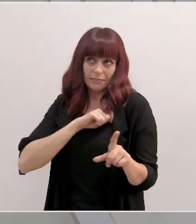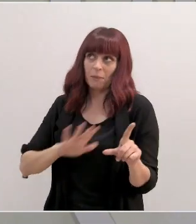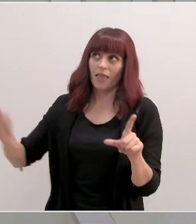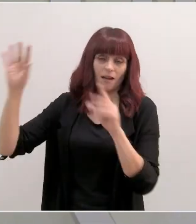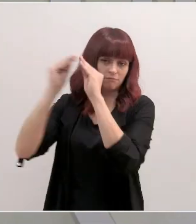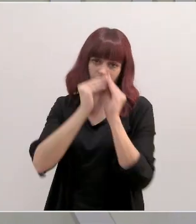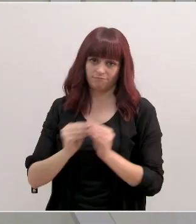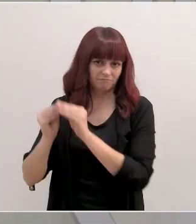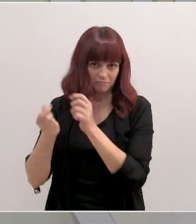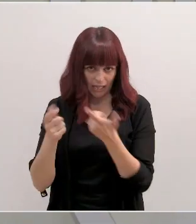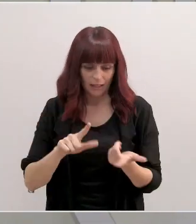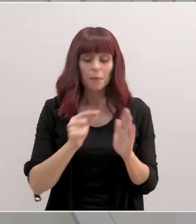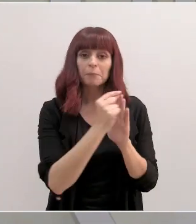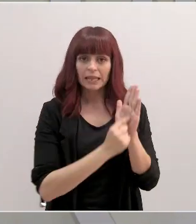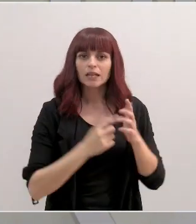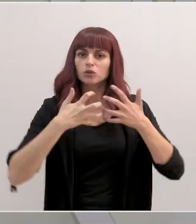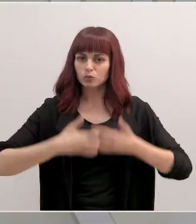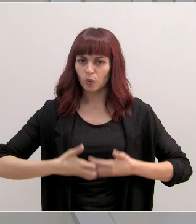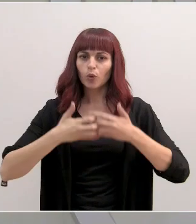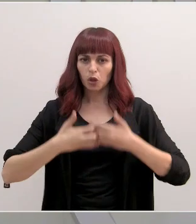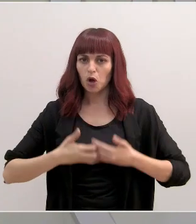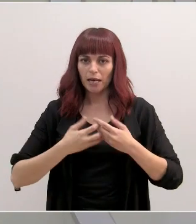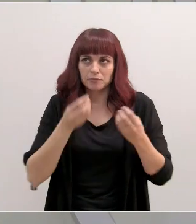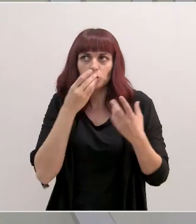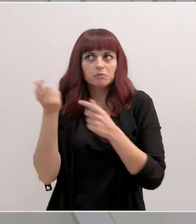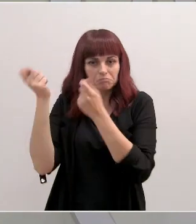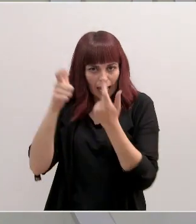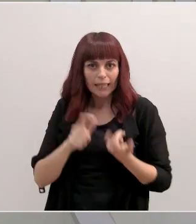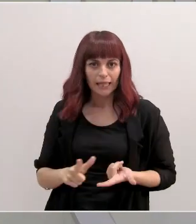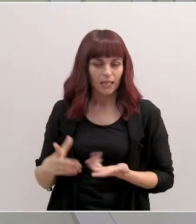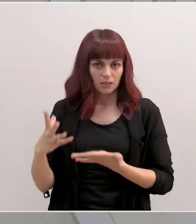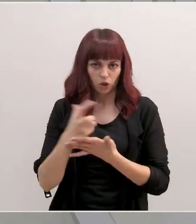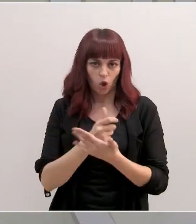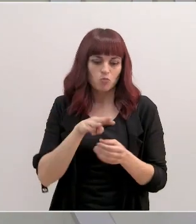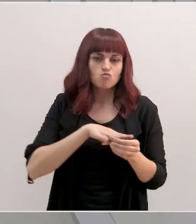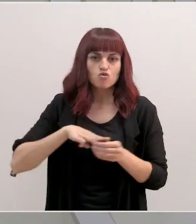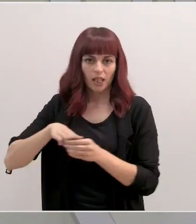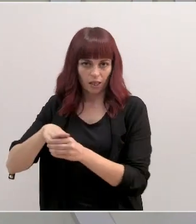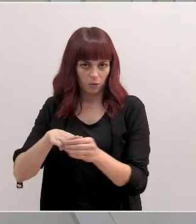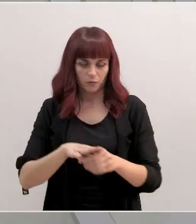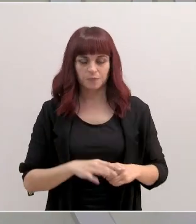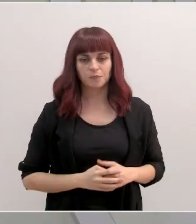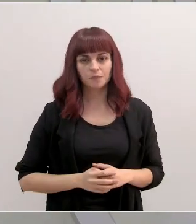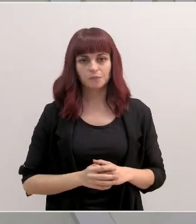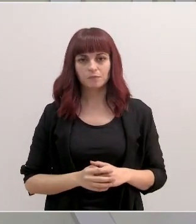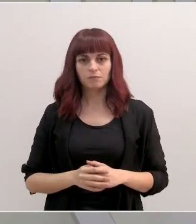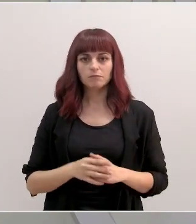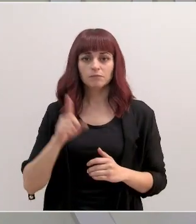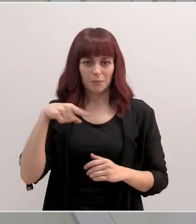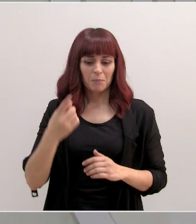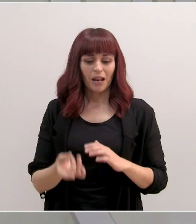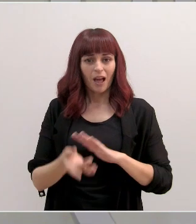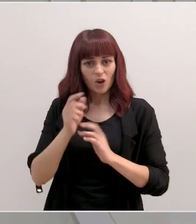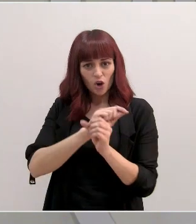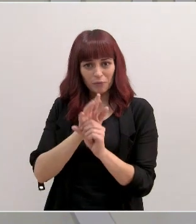España. Las medidas están funcionando prácticamente de forma similar en todos los municipios y funcionan también para la variante